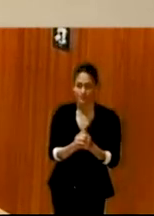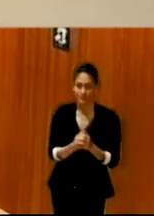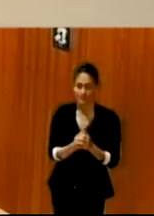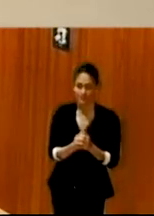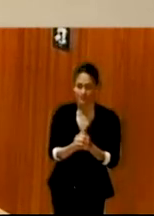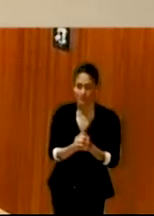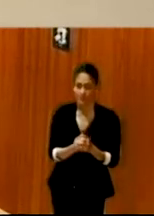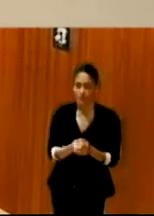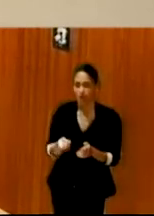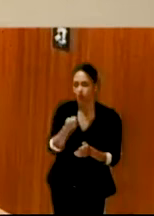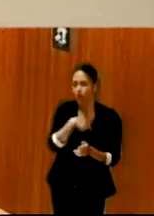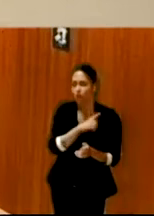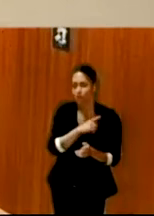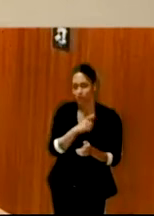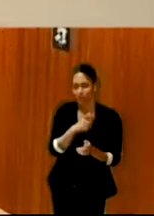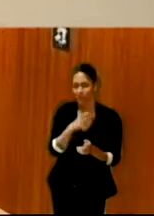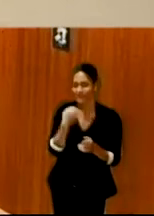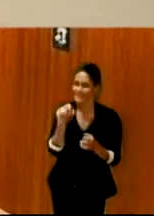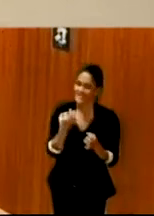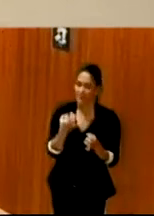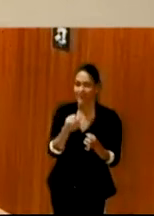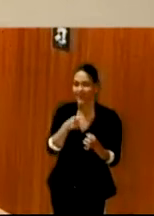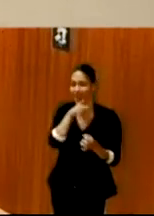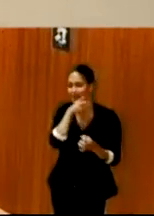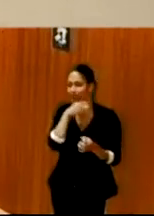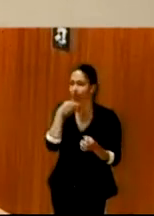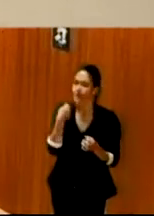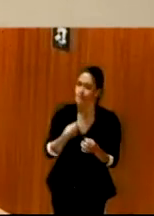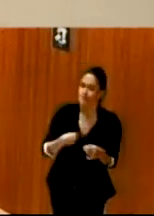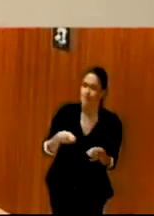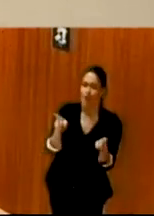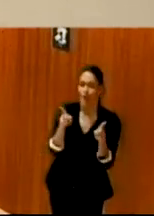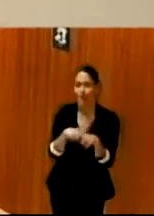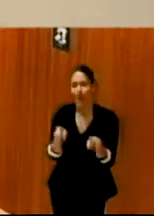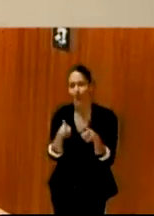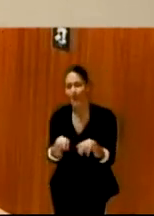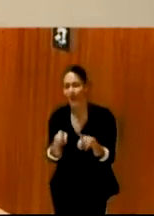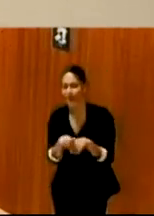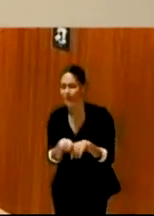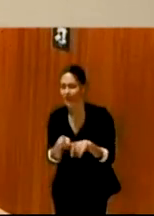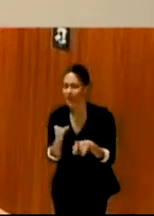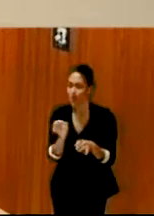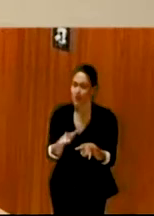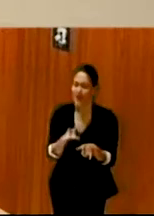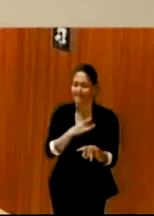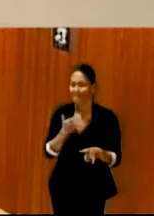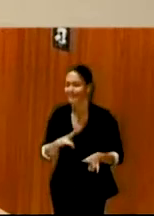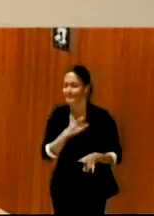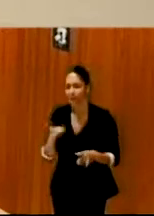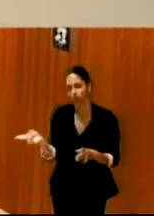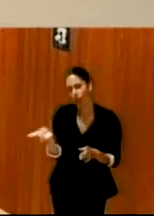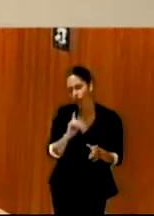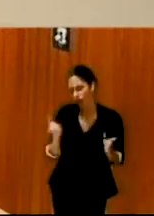tipo de expresiones. Bueno, más que pasar, tenemos que no conformarnos en ellas. Yo creo que la vida es